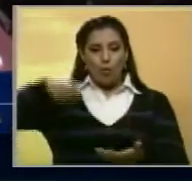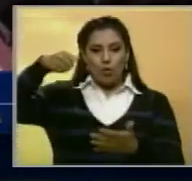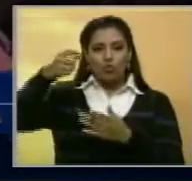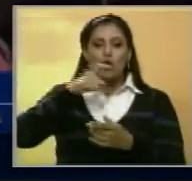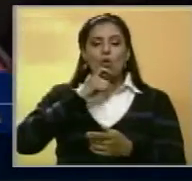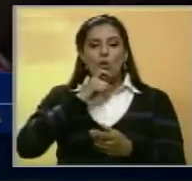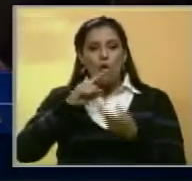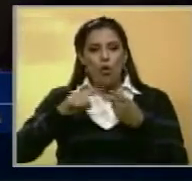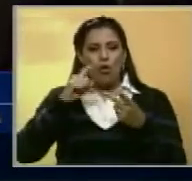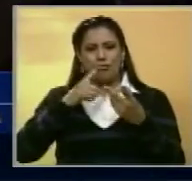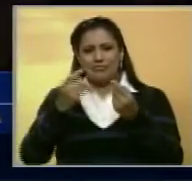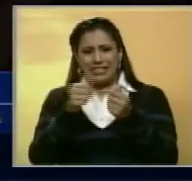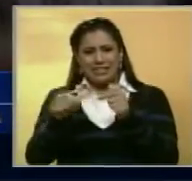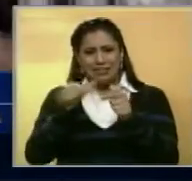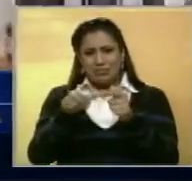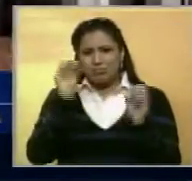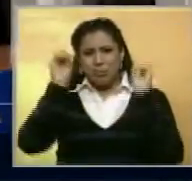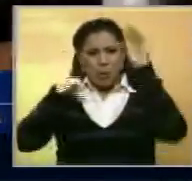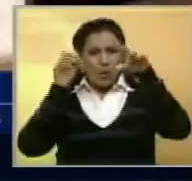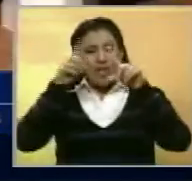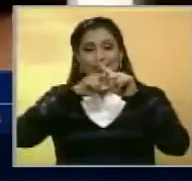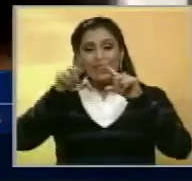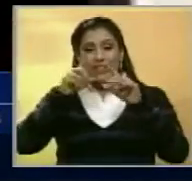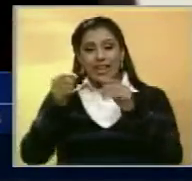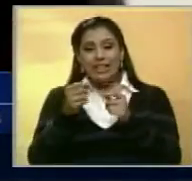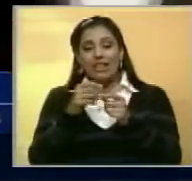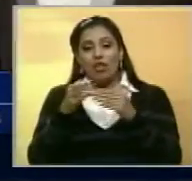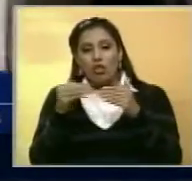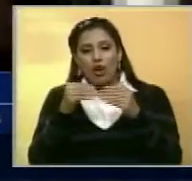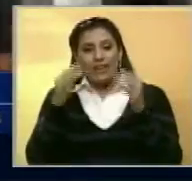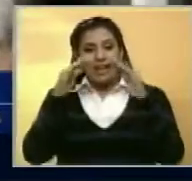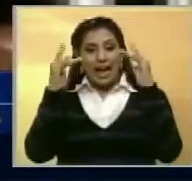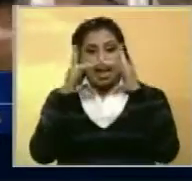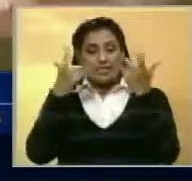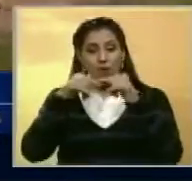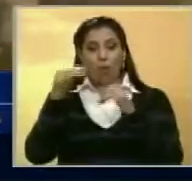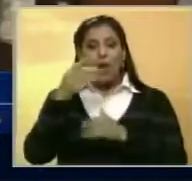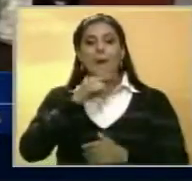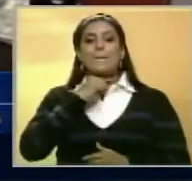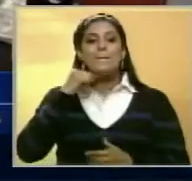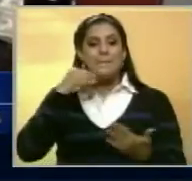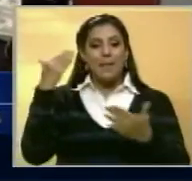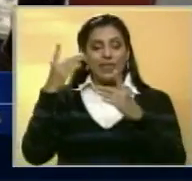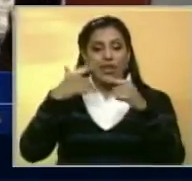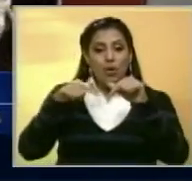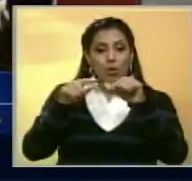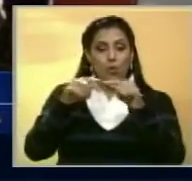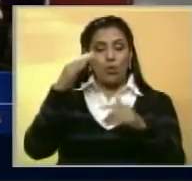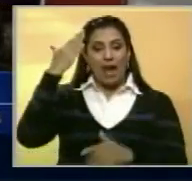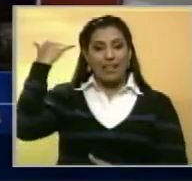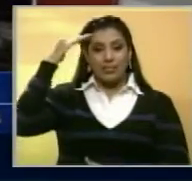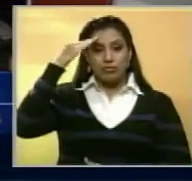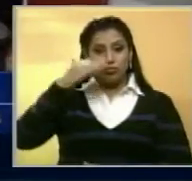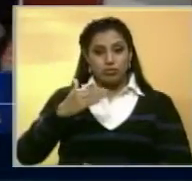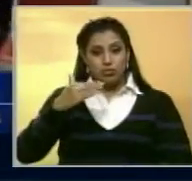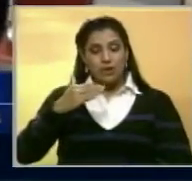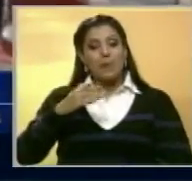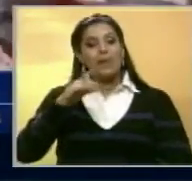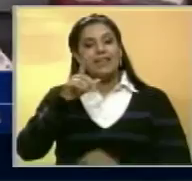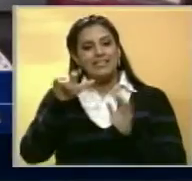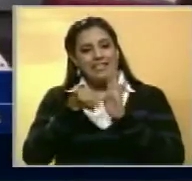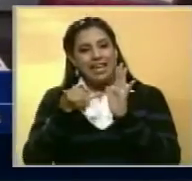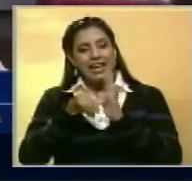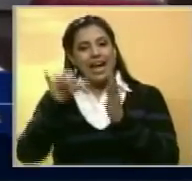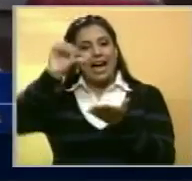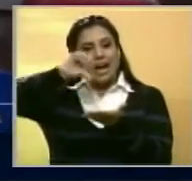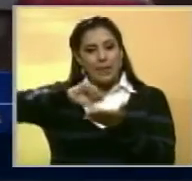joyas en relojes y dinero en efectivo de diferentes monedas al jardín de un monasterio clausurado en la localidad del General Rodríguez, provincia de